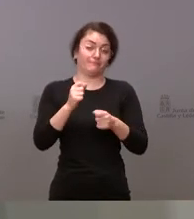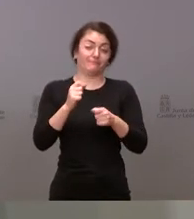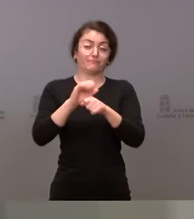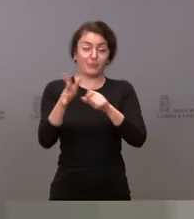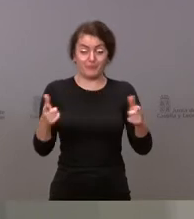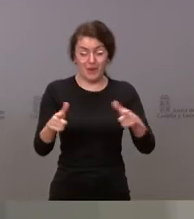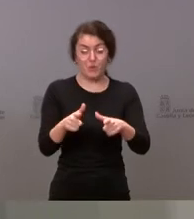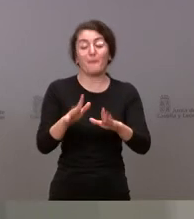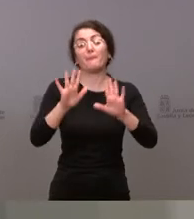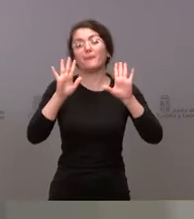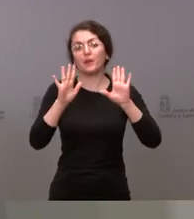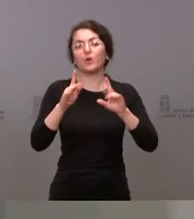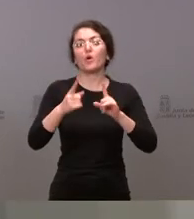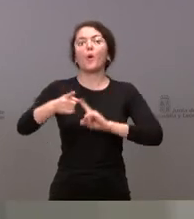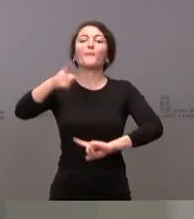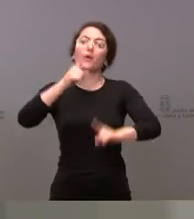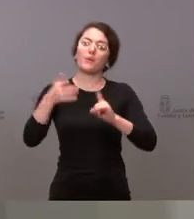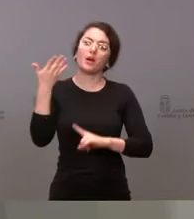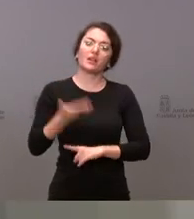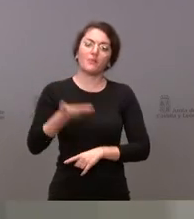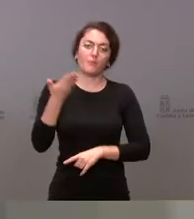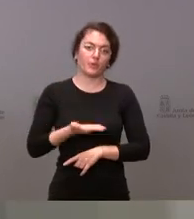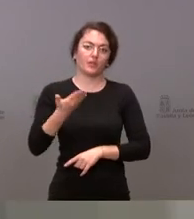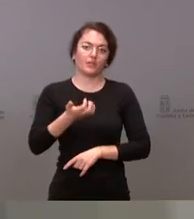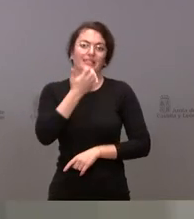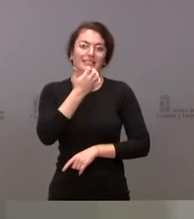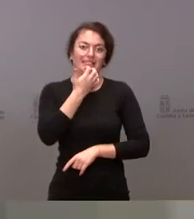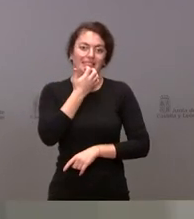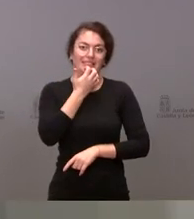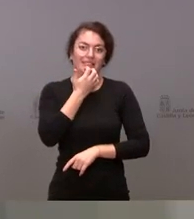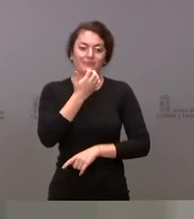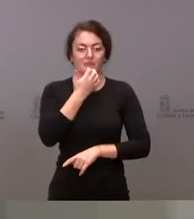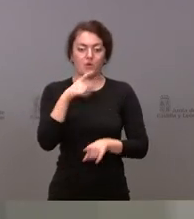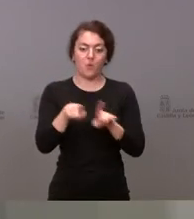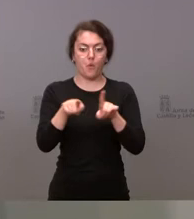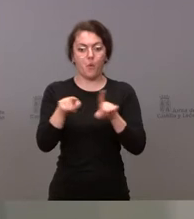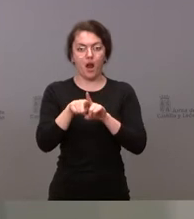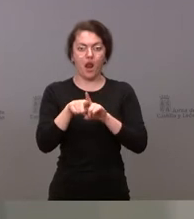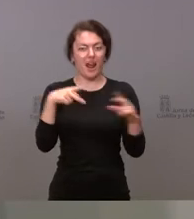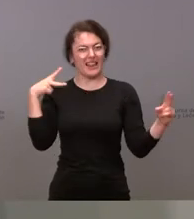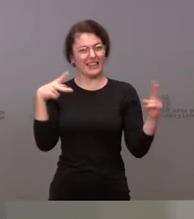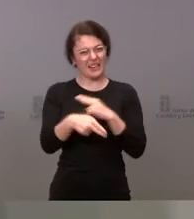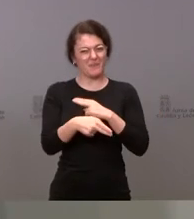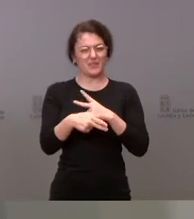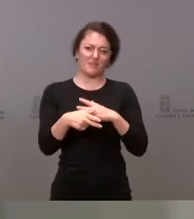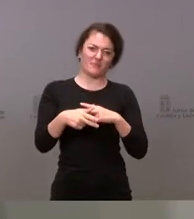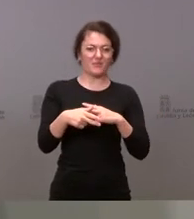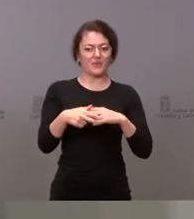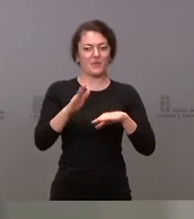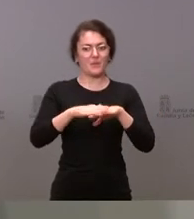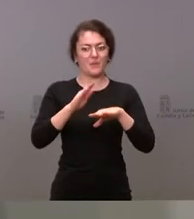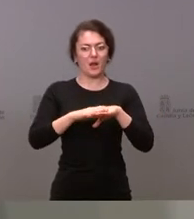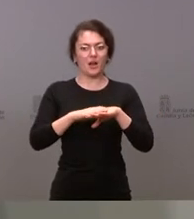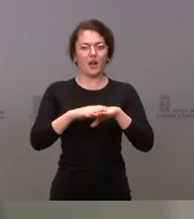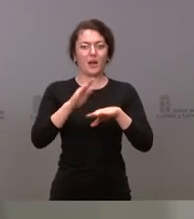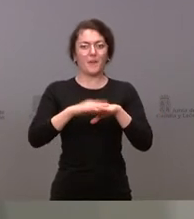Pero sigue siendo un problema importante, sobre todo si esto nos limita la acción en nuestros quirófanos o la